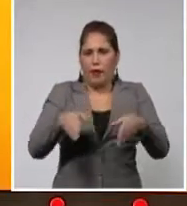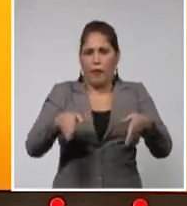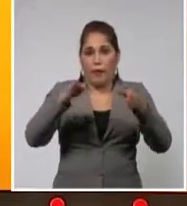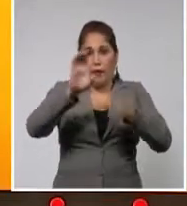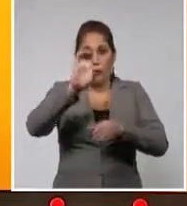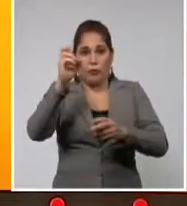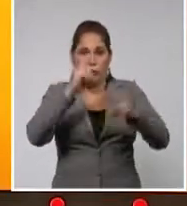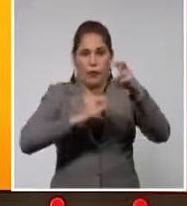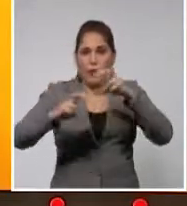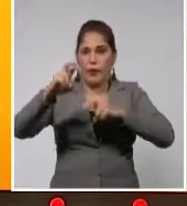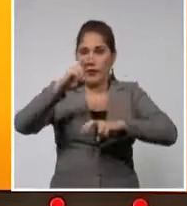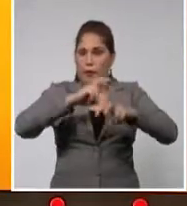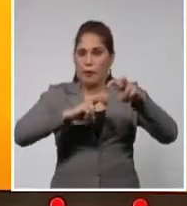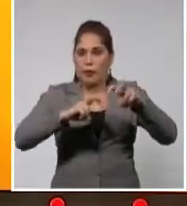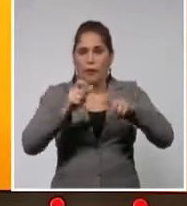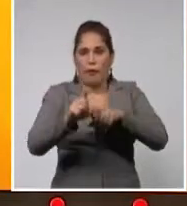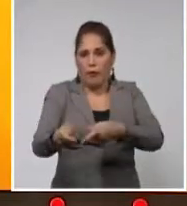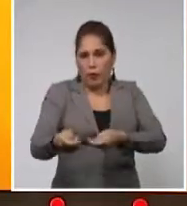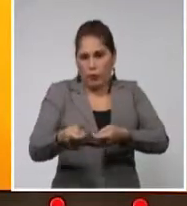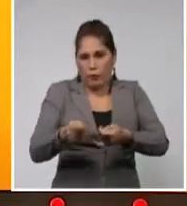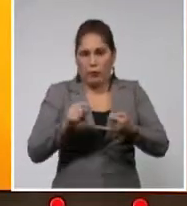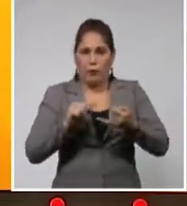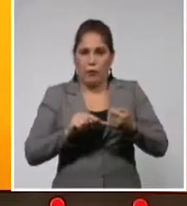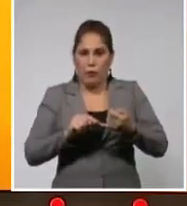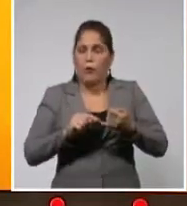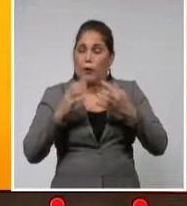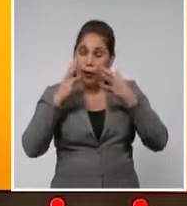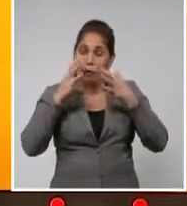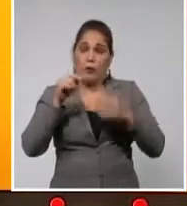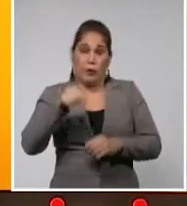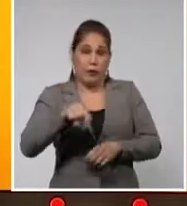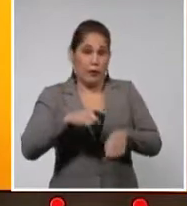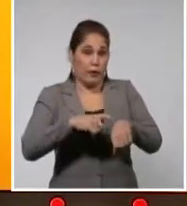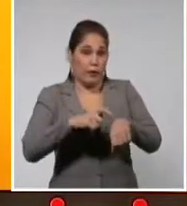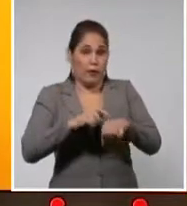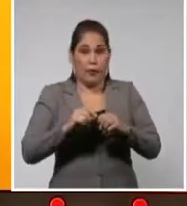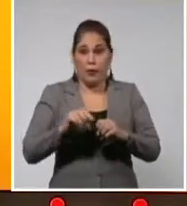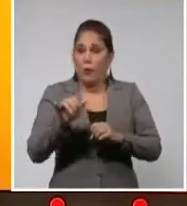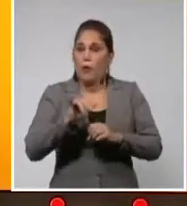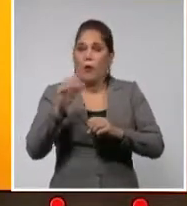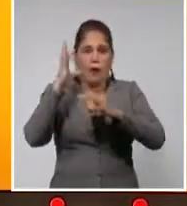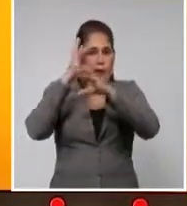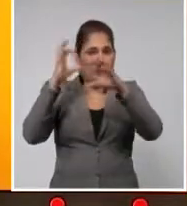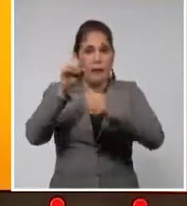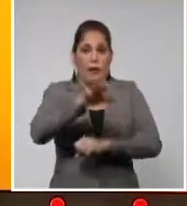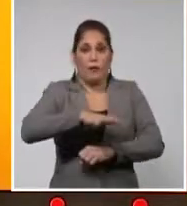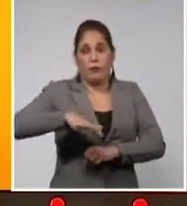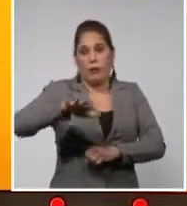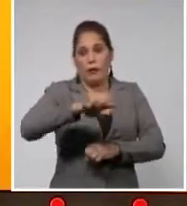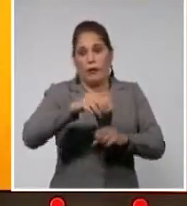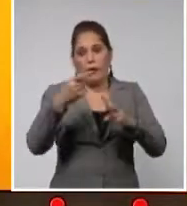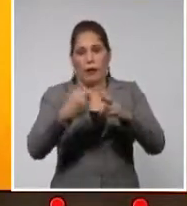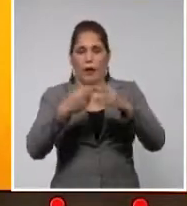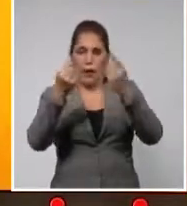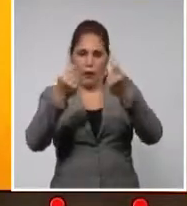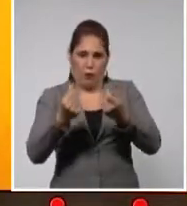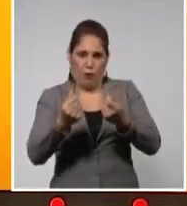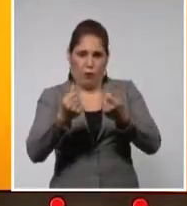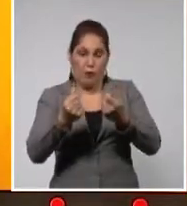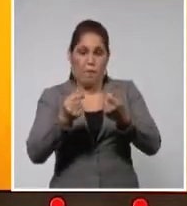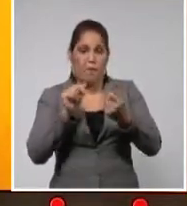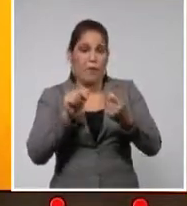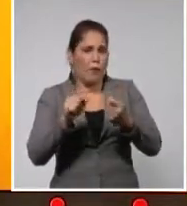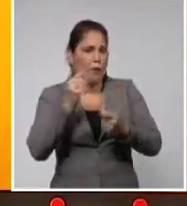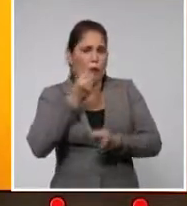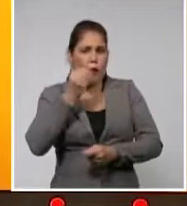investigan sobre las ramas agropecuarias de tanta importancia ahora mismo, así como las ciencias sociales y económicas. Podríamos entonces